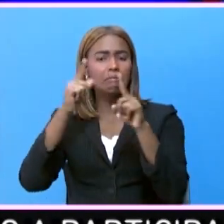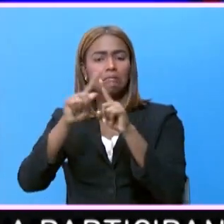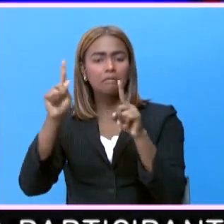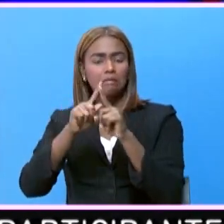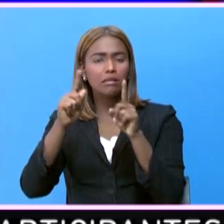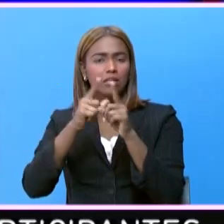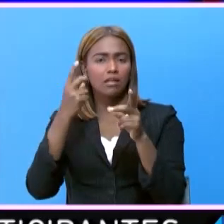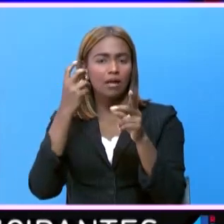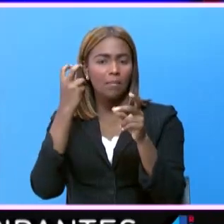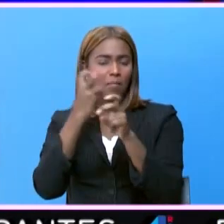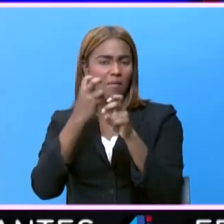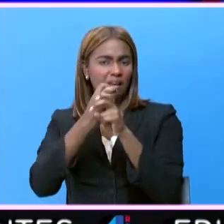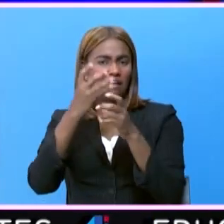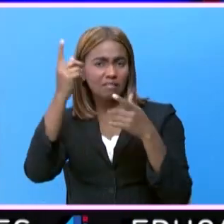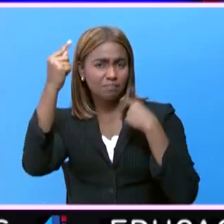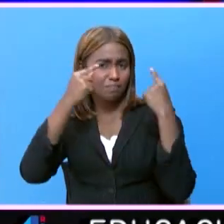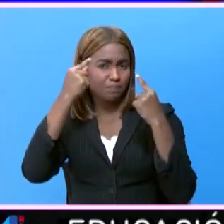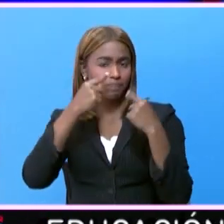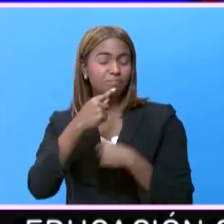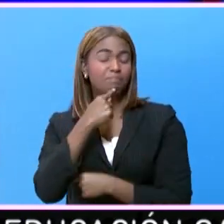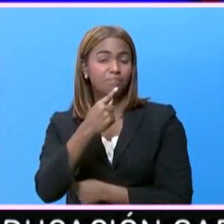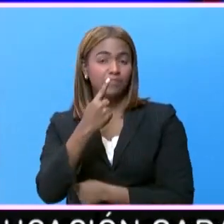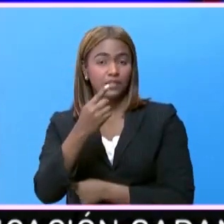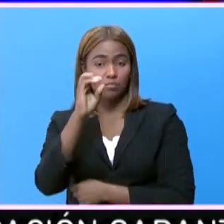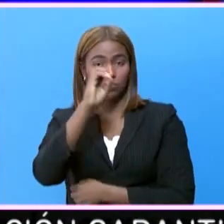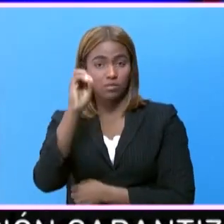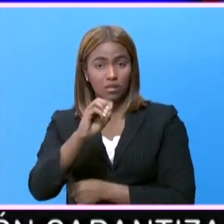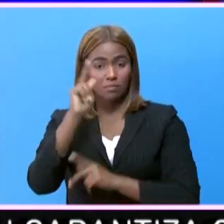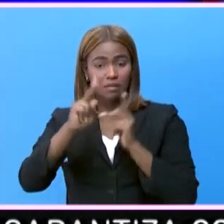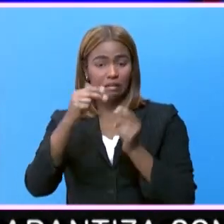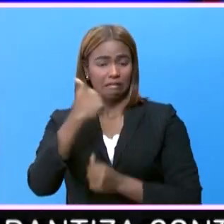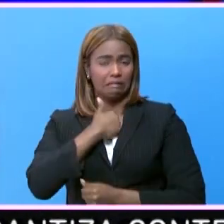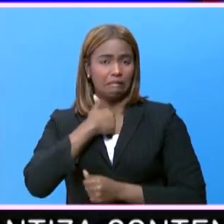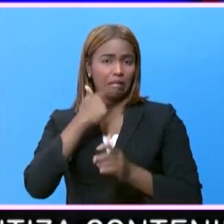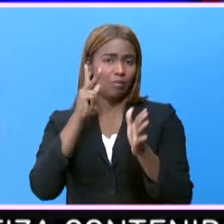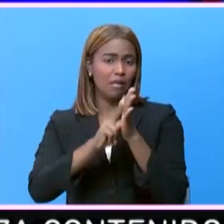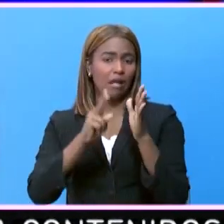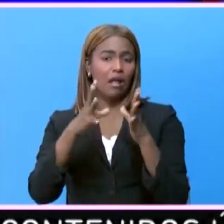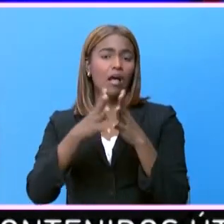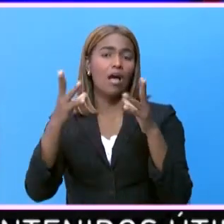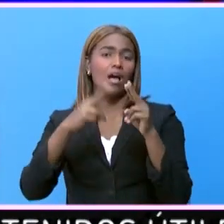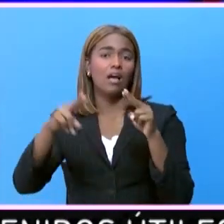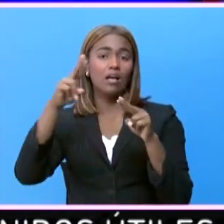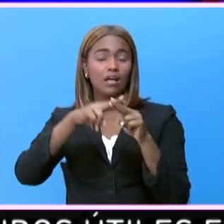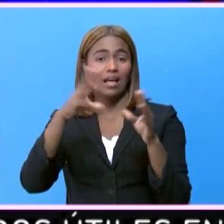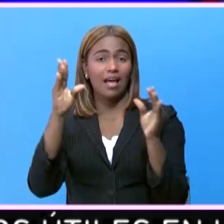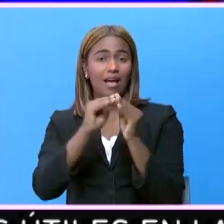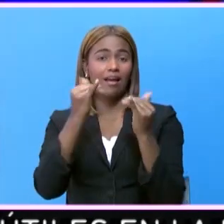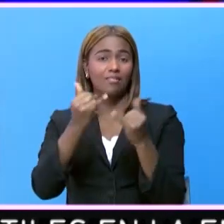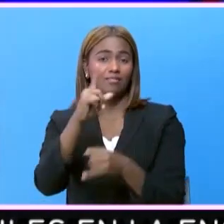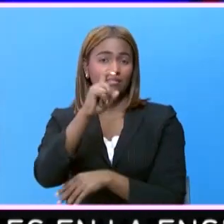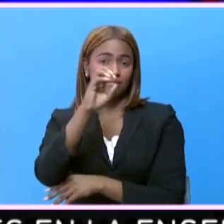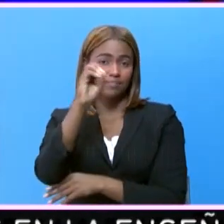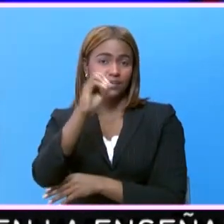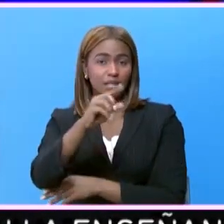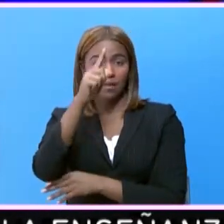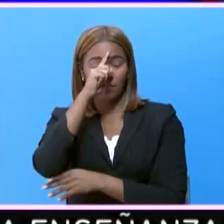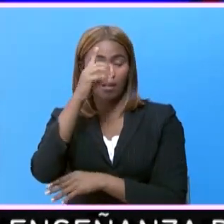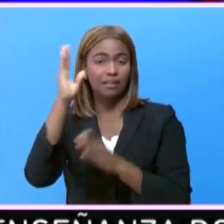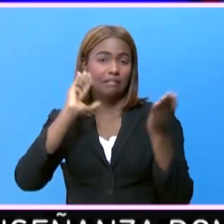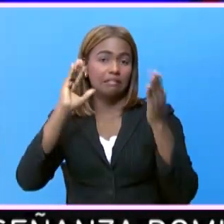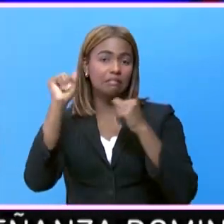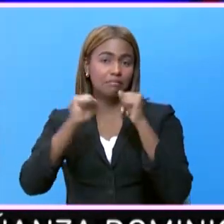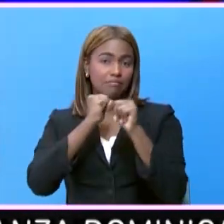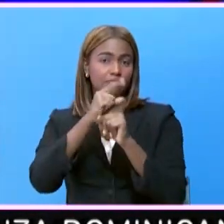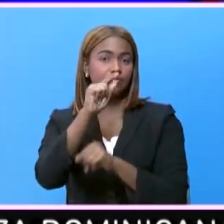trastornos psicológicos, reveló que la tasa de suicidios se ha duplicado al 100% en relación al año